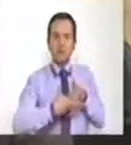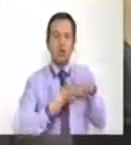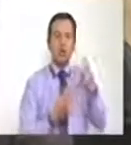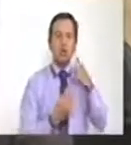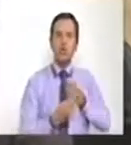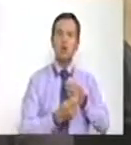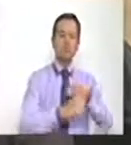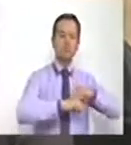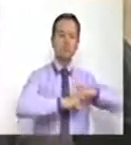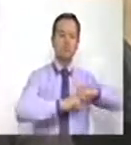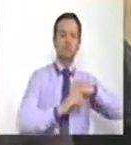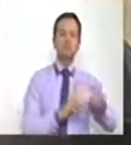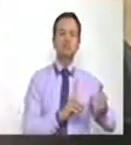Muchas gracias, señor Presidente.